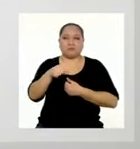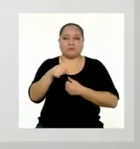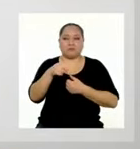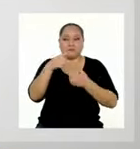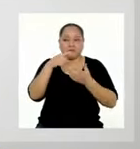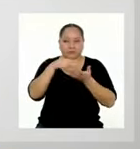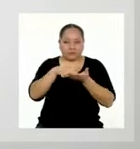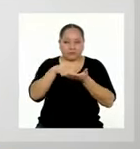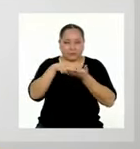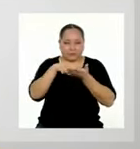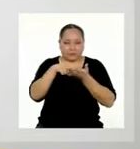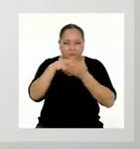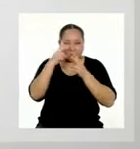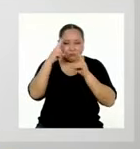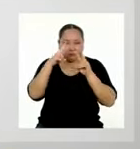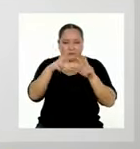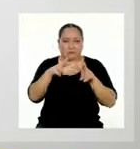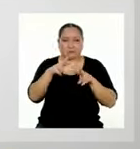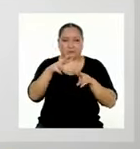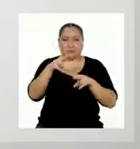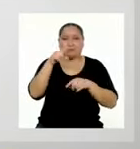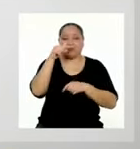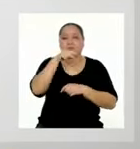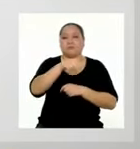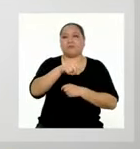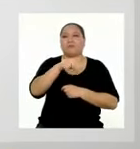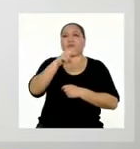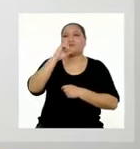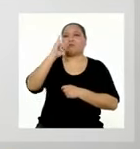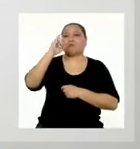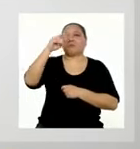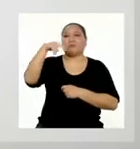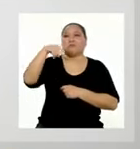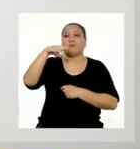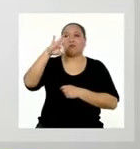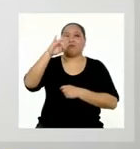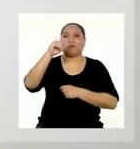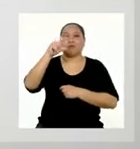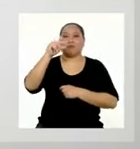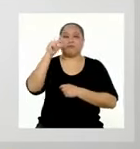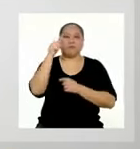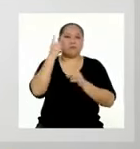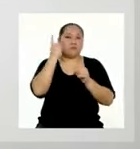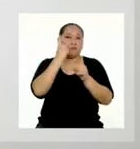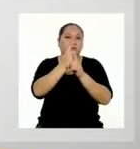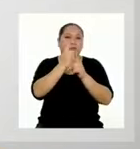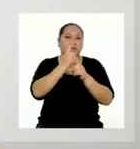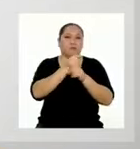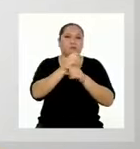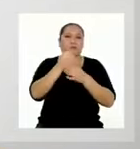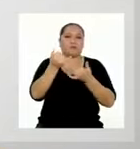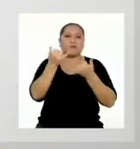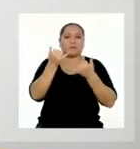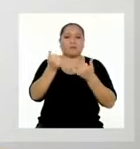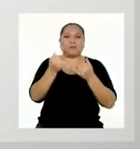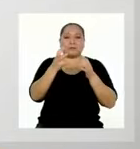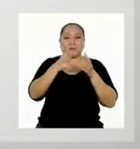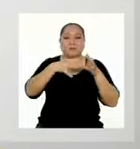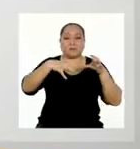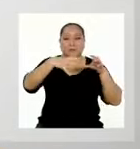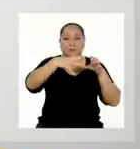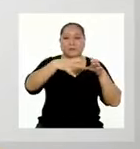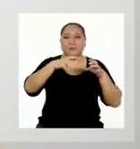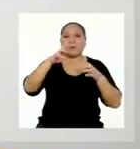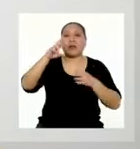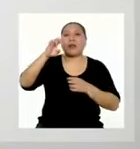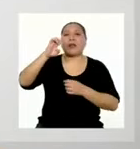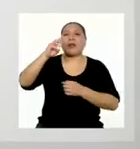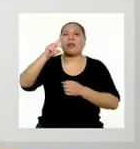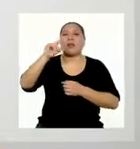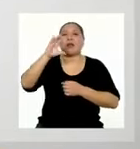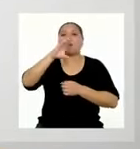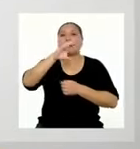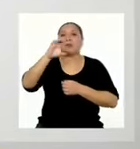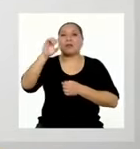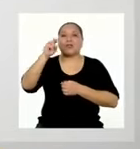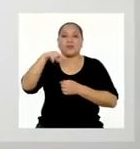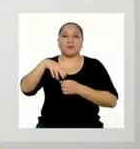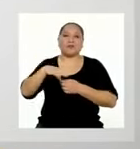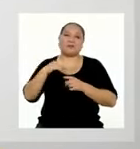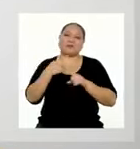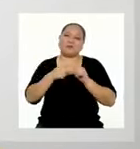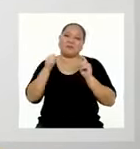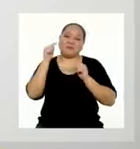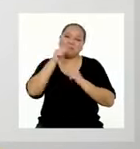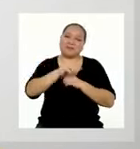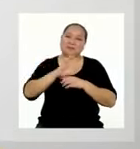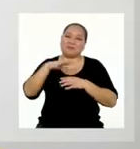bien exigentes para que la infografía sea la mejor posible. Ahora toca pasar a la casilla de redacción, pero eso será